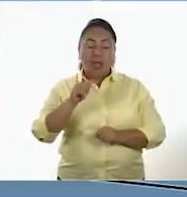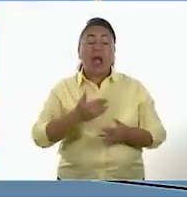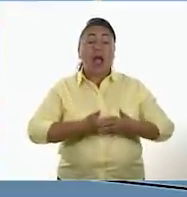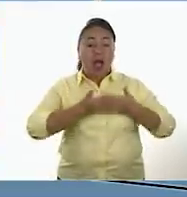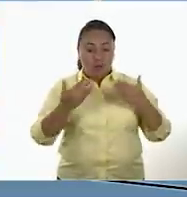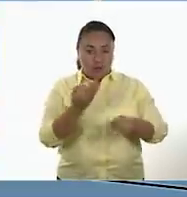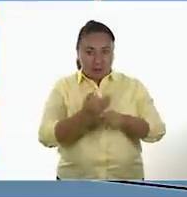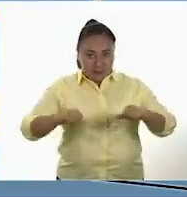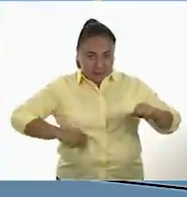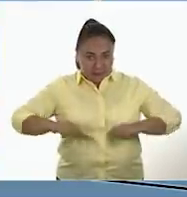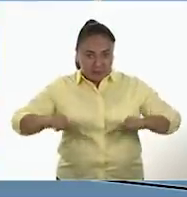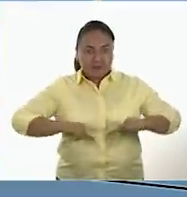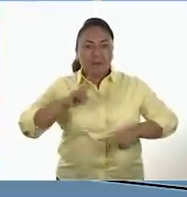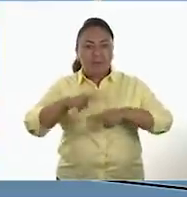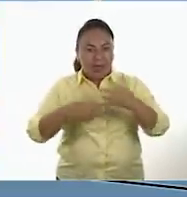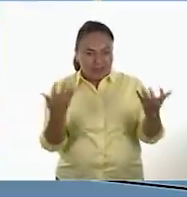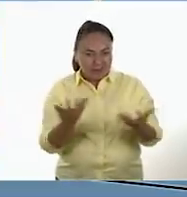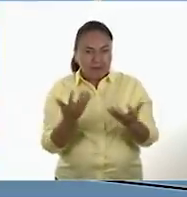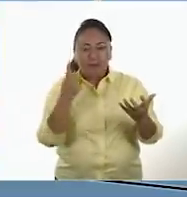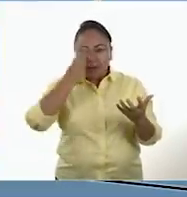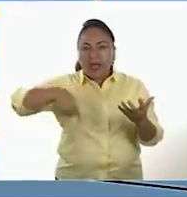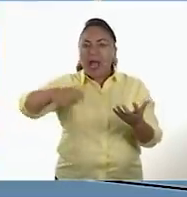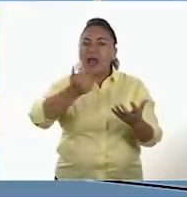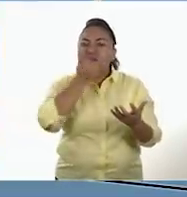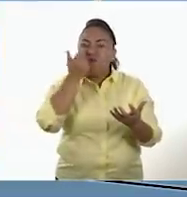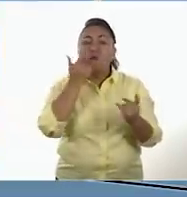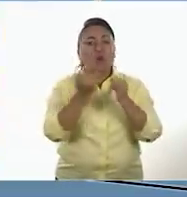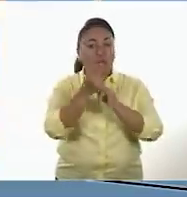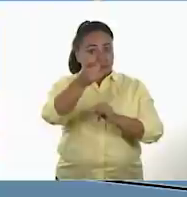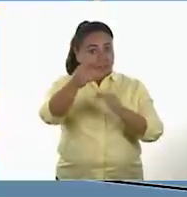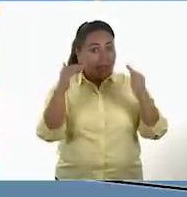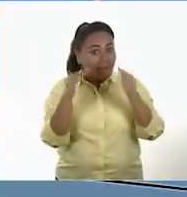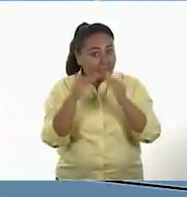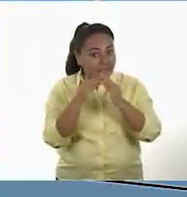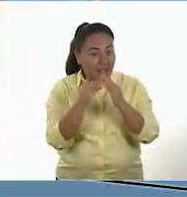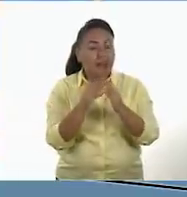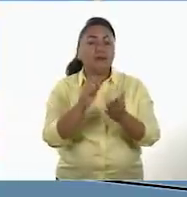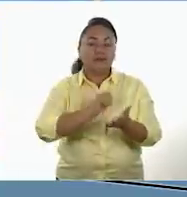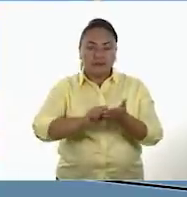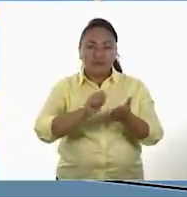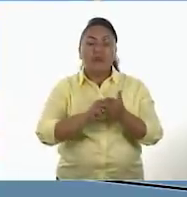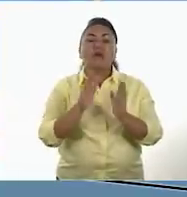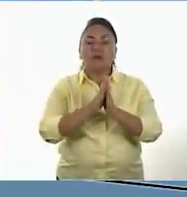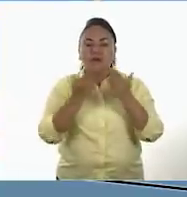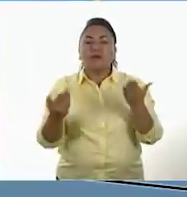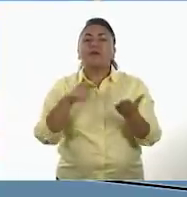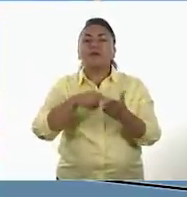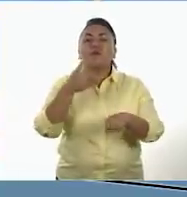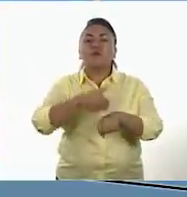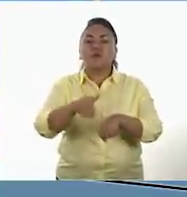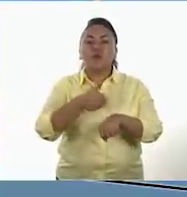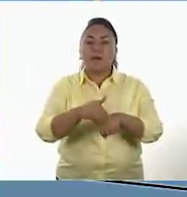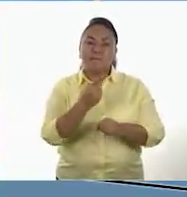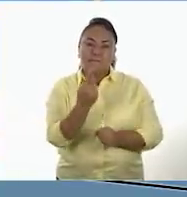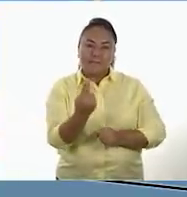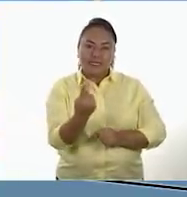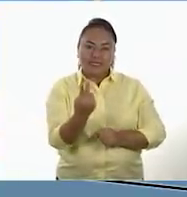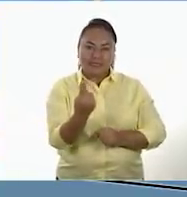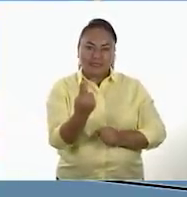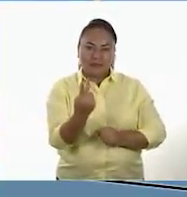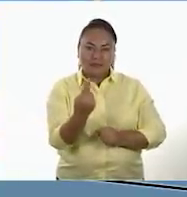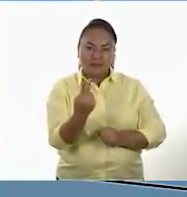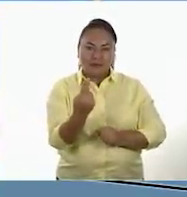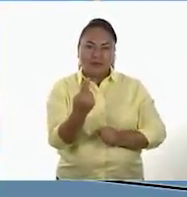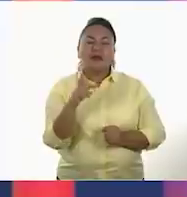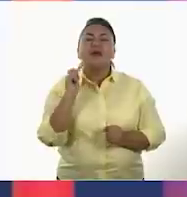actividad para que lo puedan desarrollar los alumnos y las alumnas en su casa? Y eso va a referirse a la página del libro 25, del